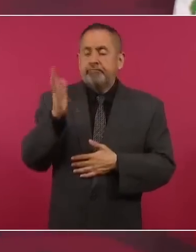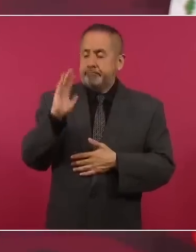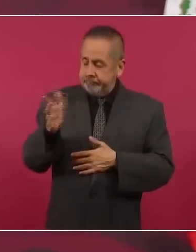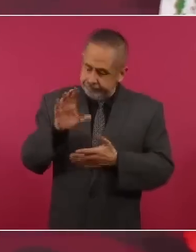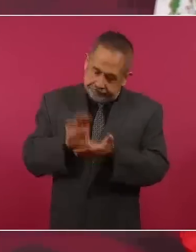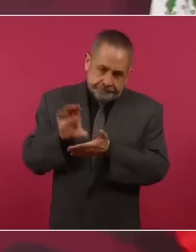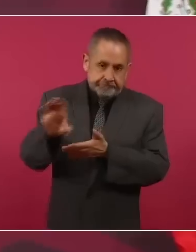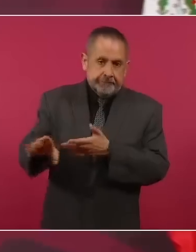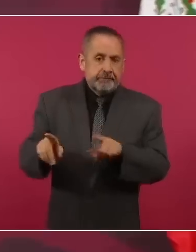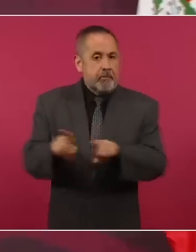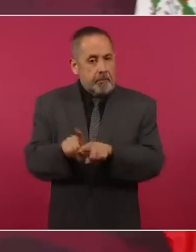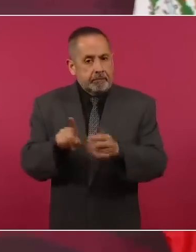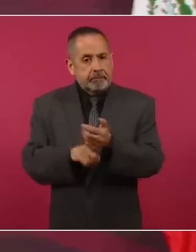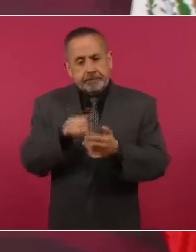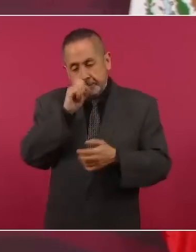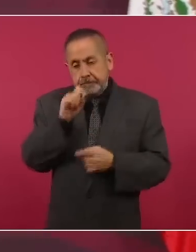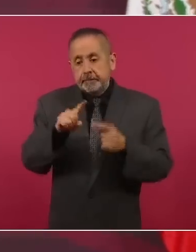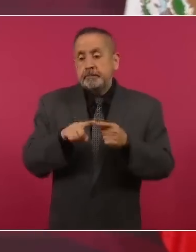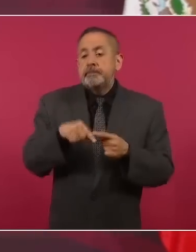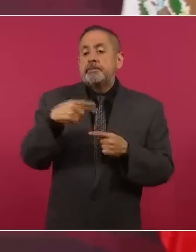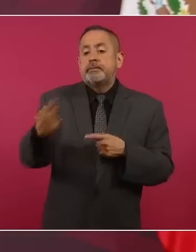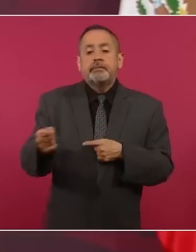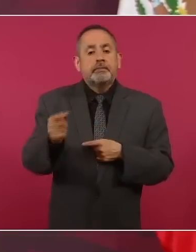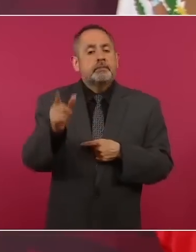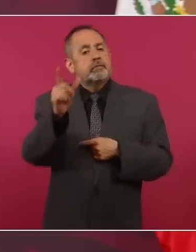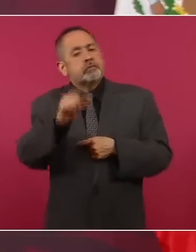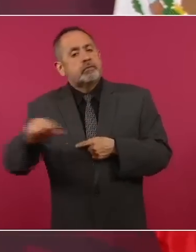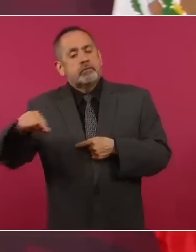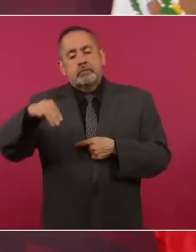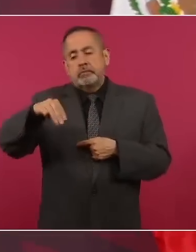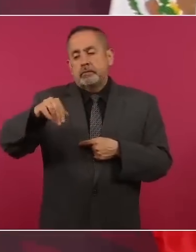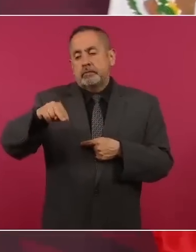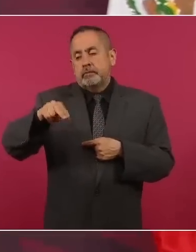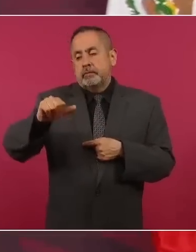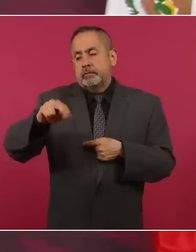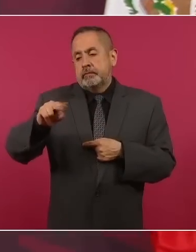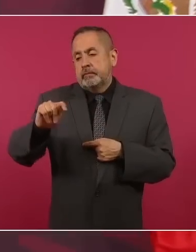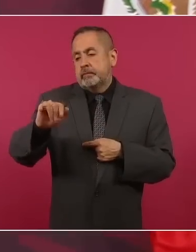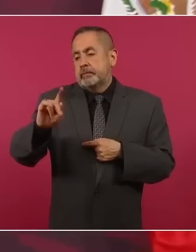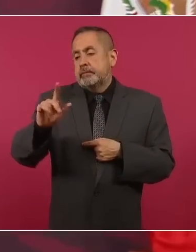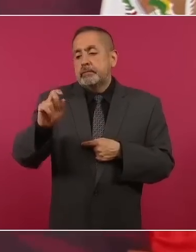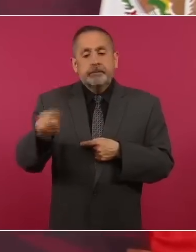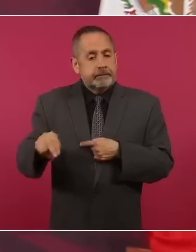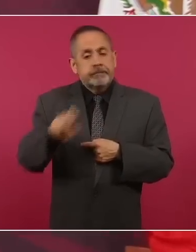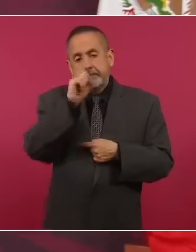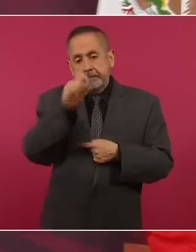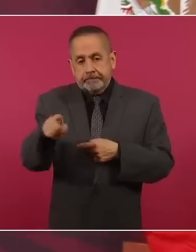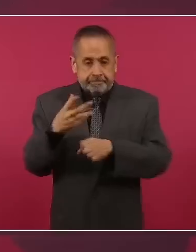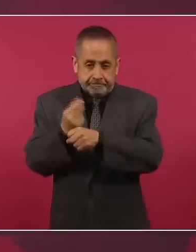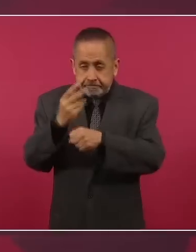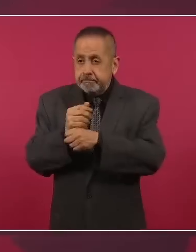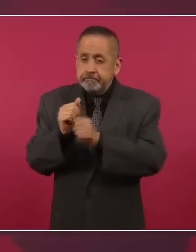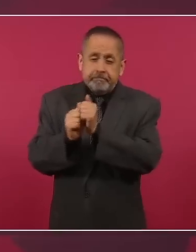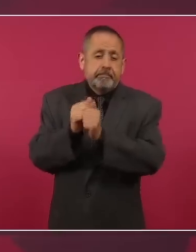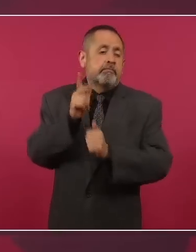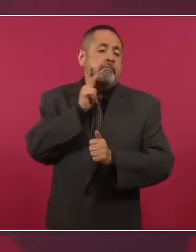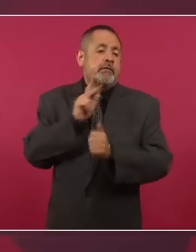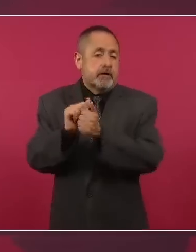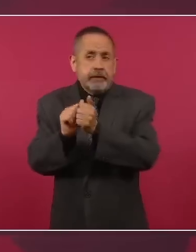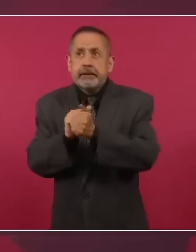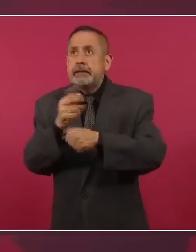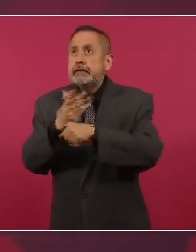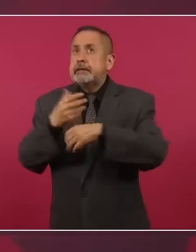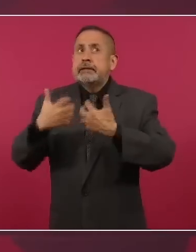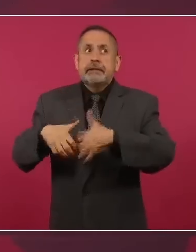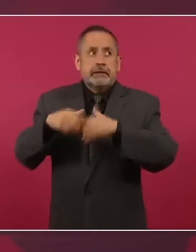del lado del Golfo de Minatitlán también se está rehabilitando la refinería. Se va